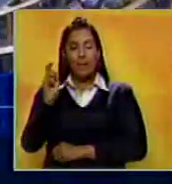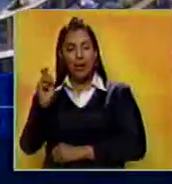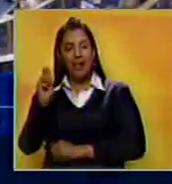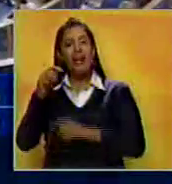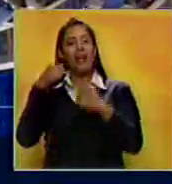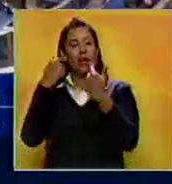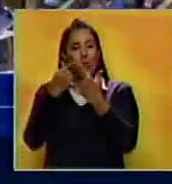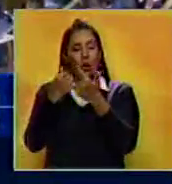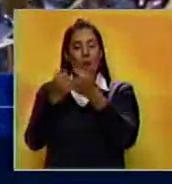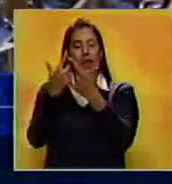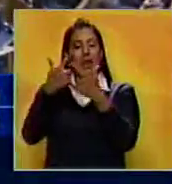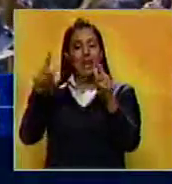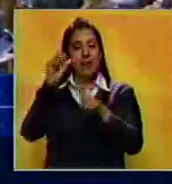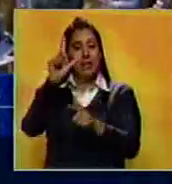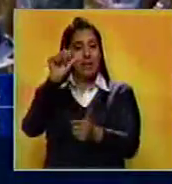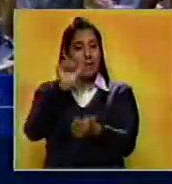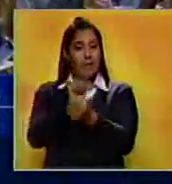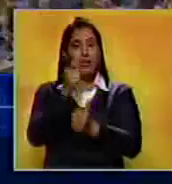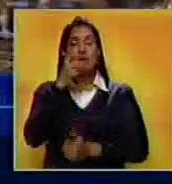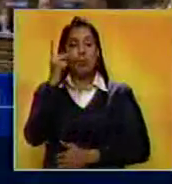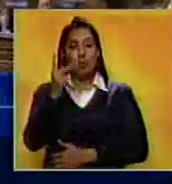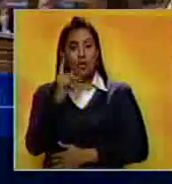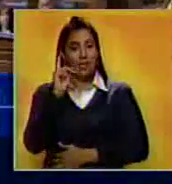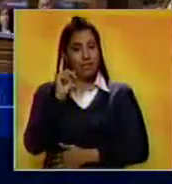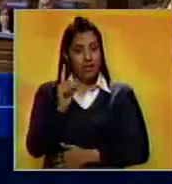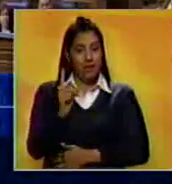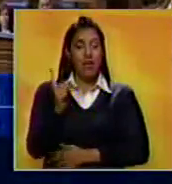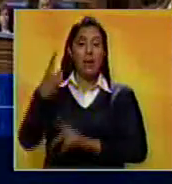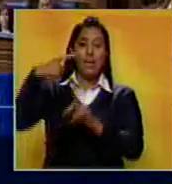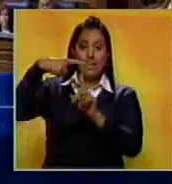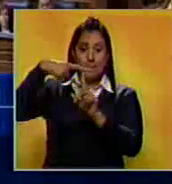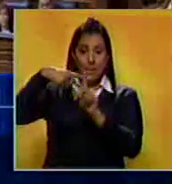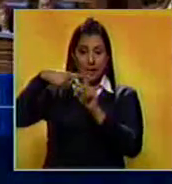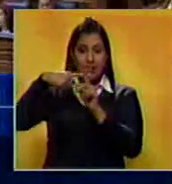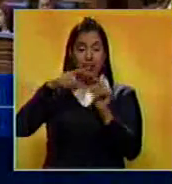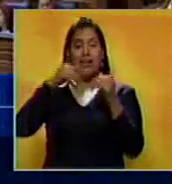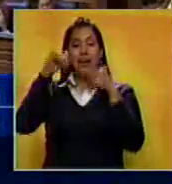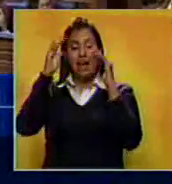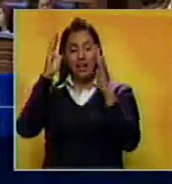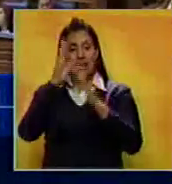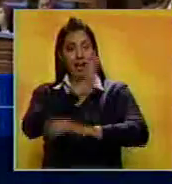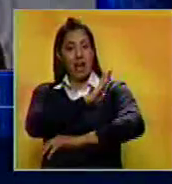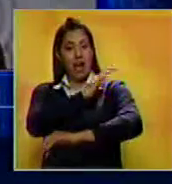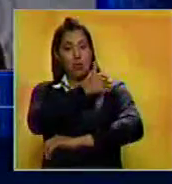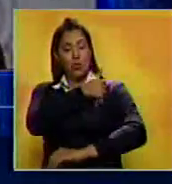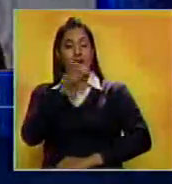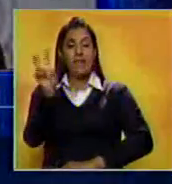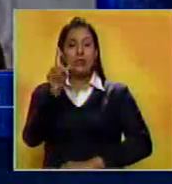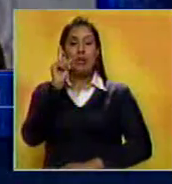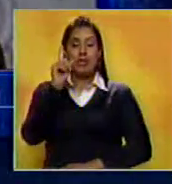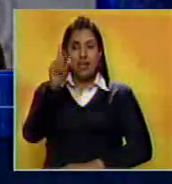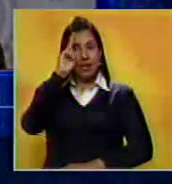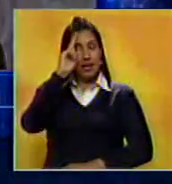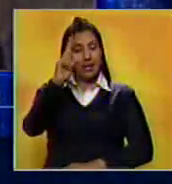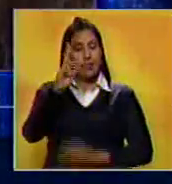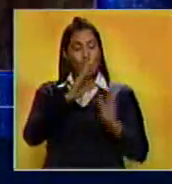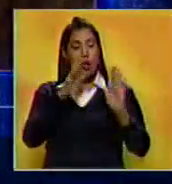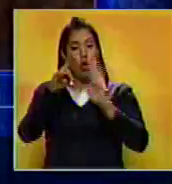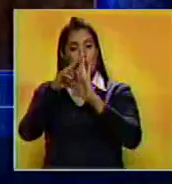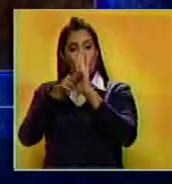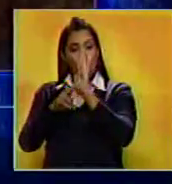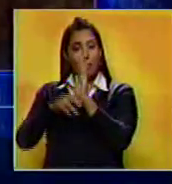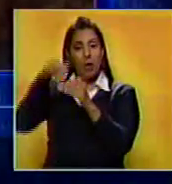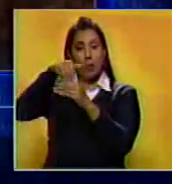el Partido Popular, exigía la liberación de los llamados presos políticos. Además, emplazaba a las autoridades venezolanas a respetar un calendario